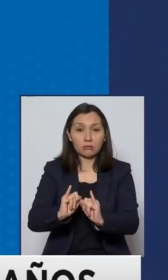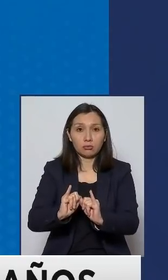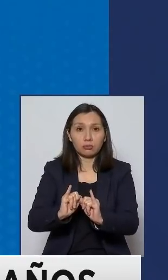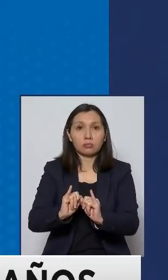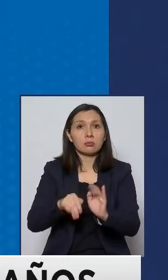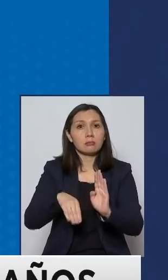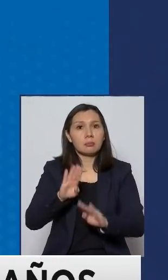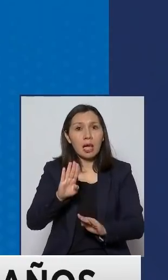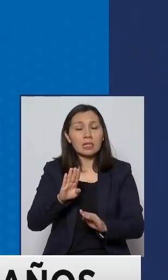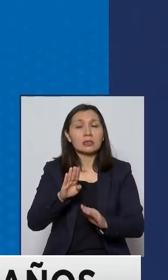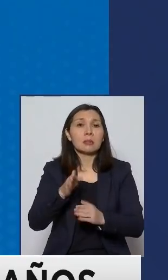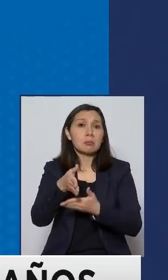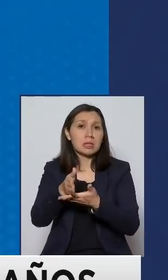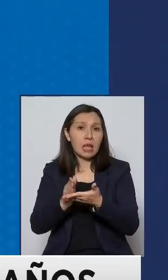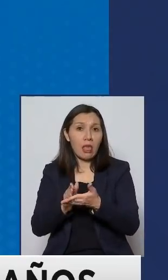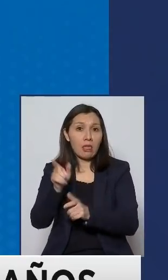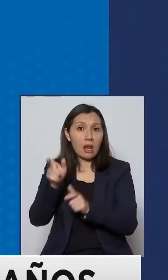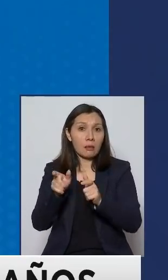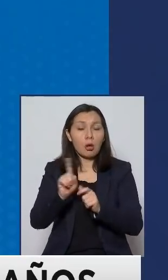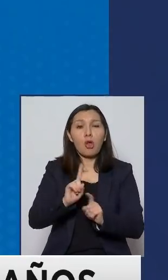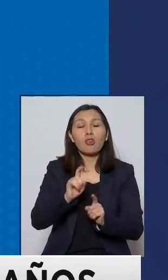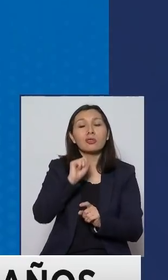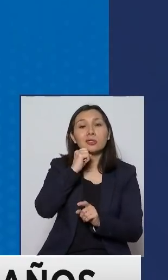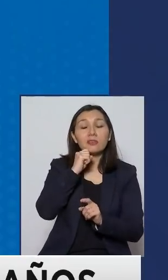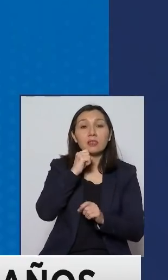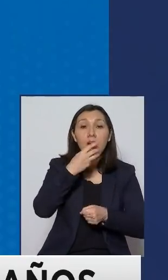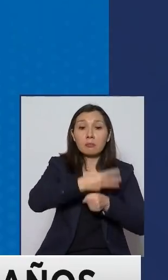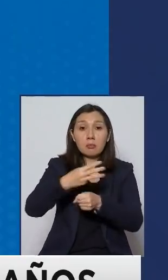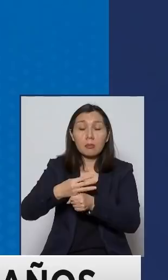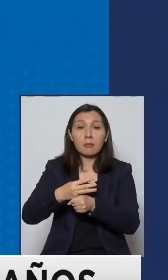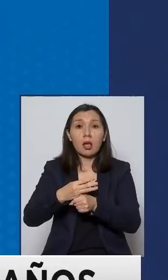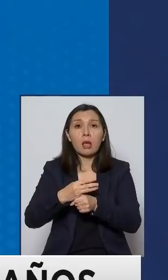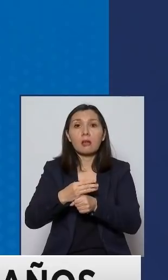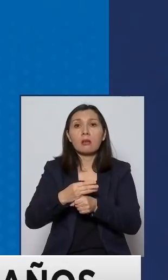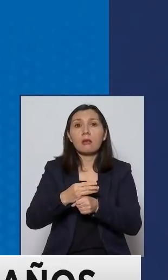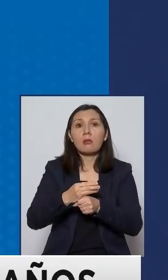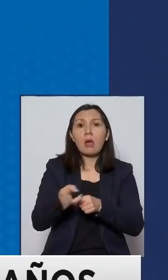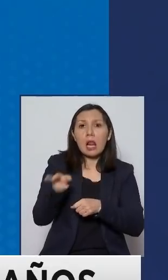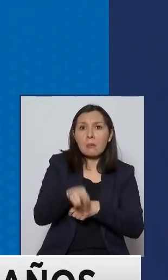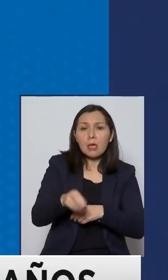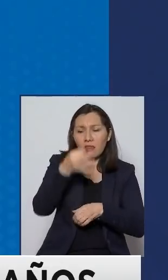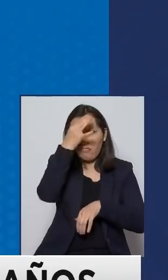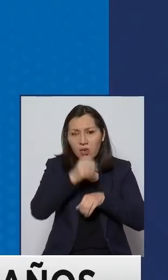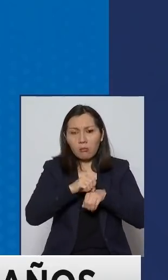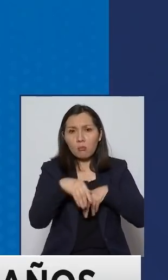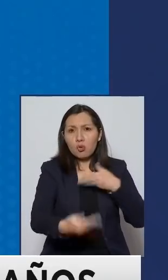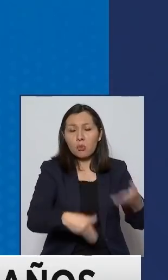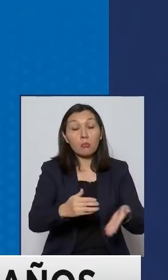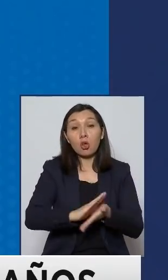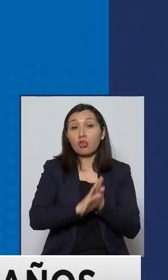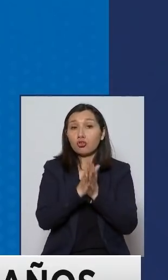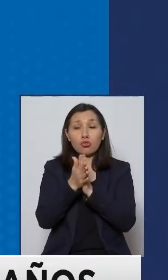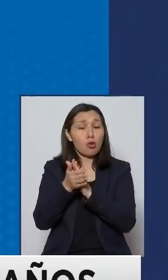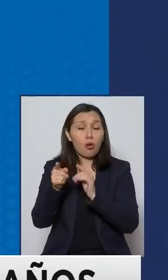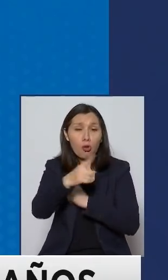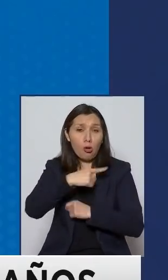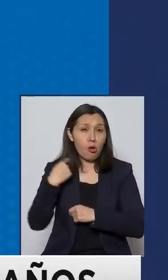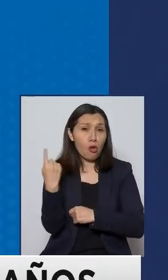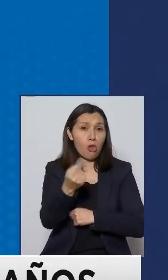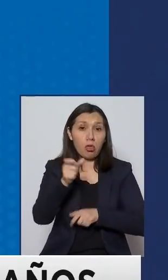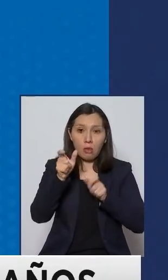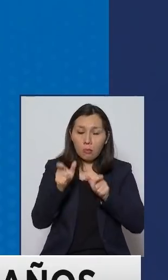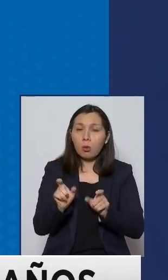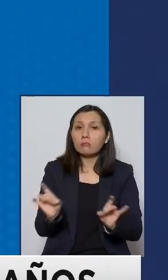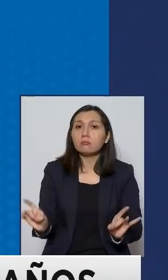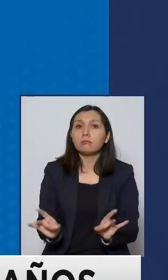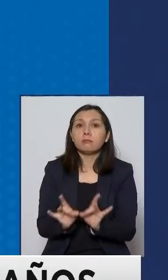Más de la mitad, no es que las personas mayores se contagien con más frecuencia. Todo el mundo tiene la misma probabilidad